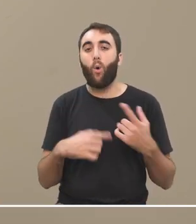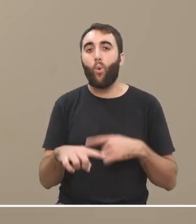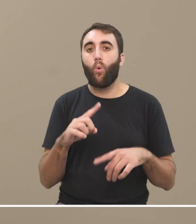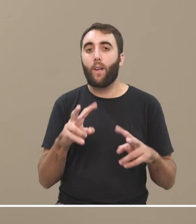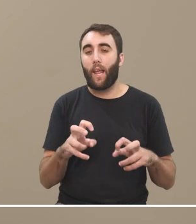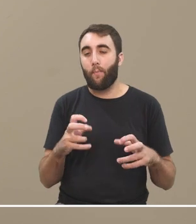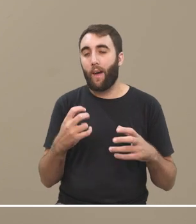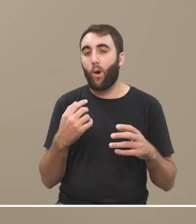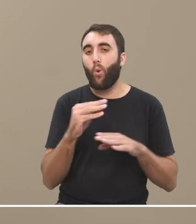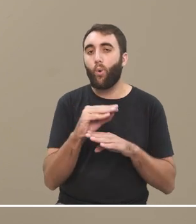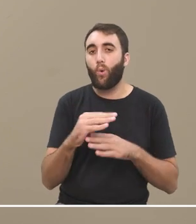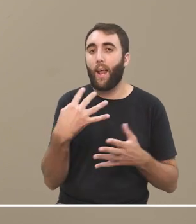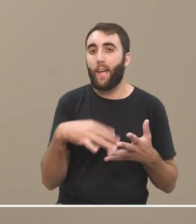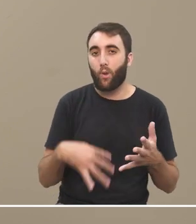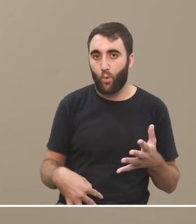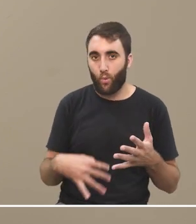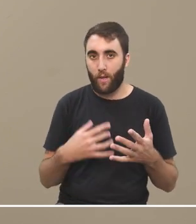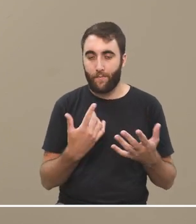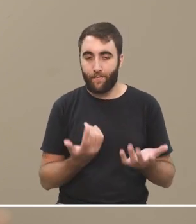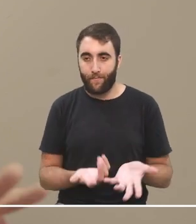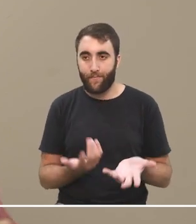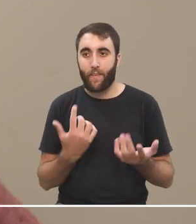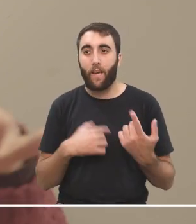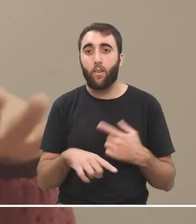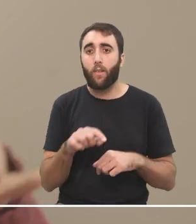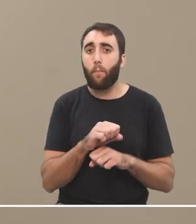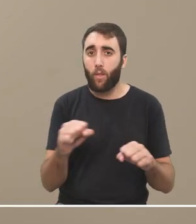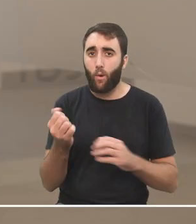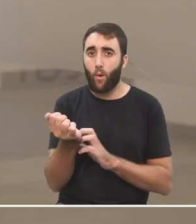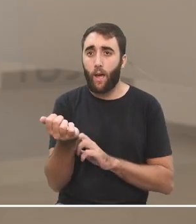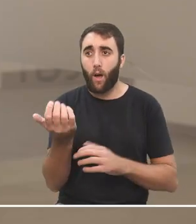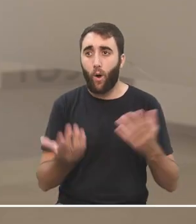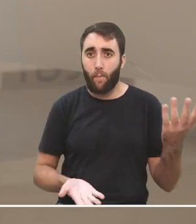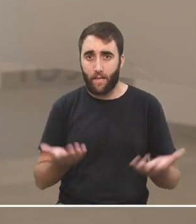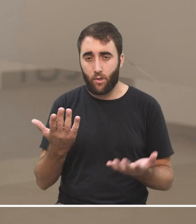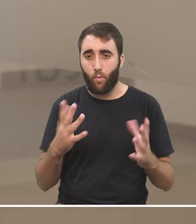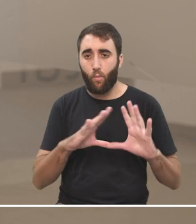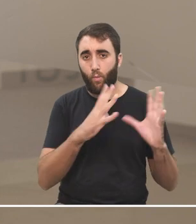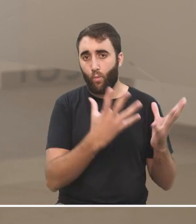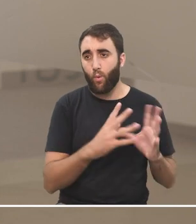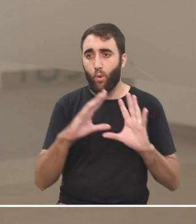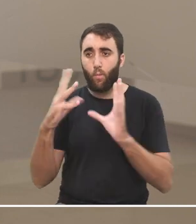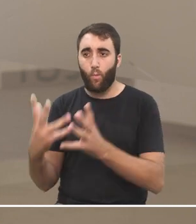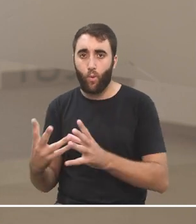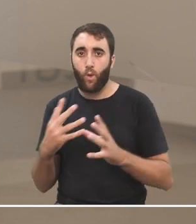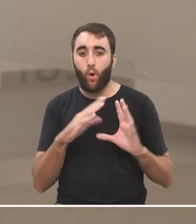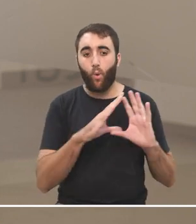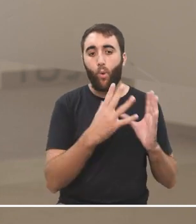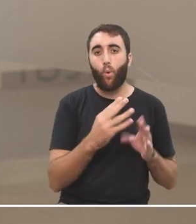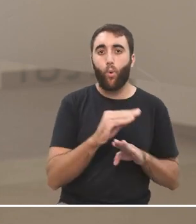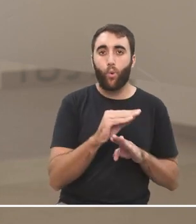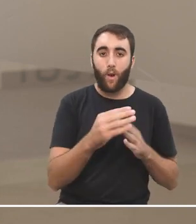cultura letrada, la cultura decimonónica. Entonces, se podría hacer una comparación entre estos dos mundos. La cultura en papel,